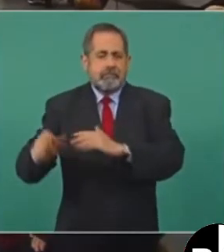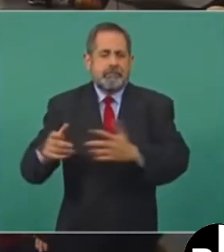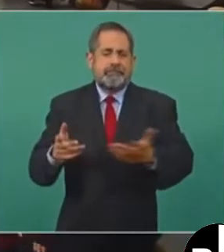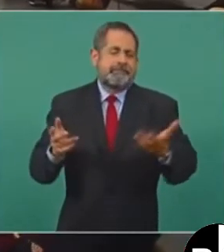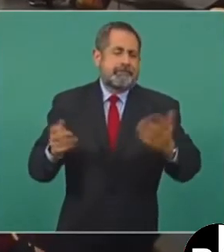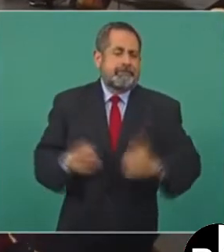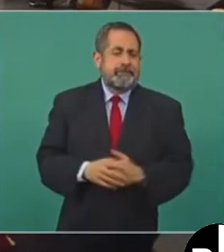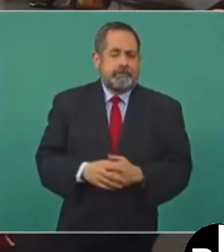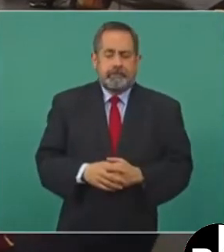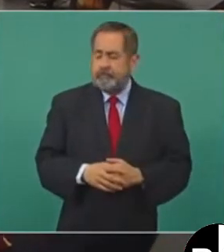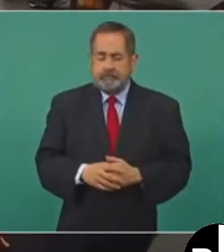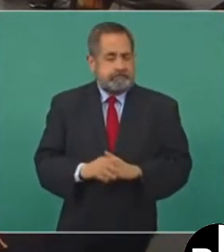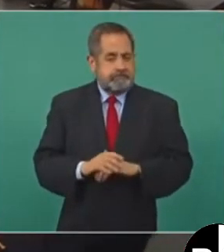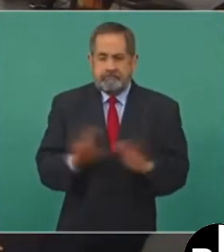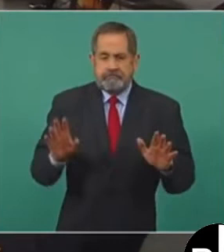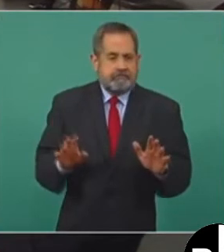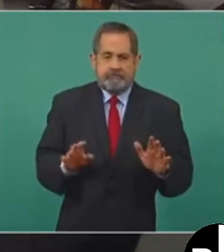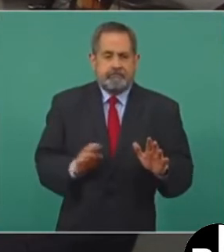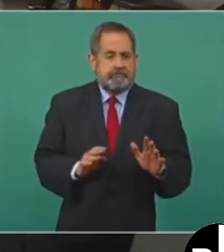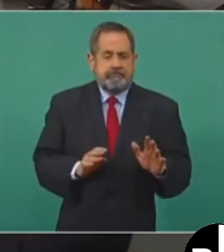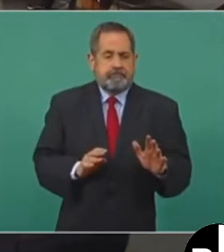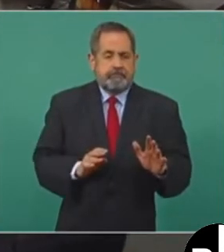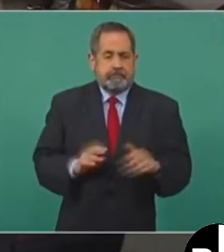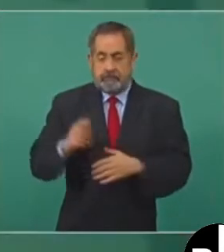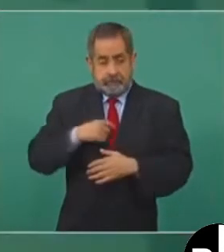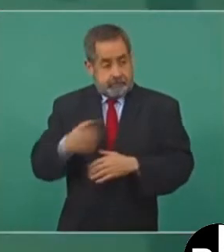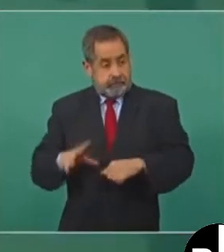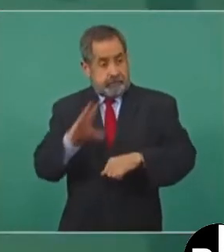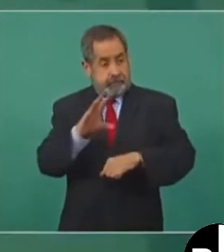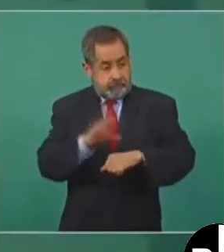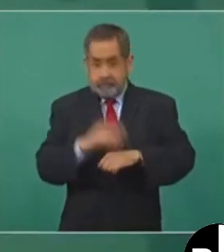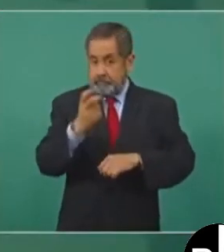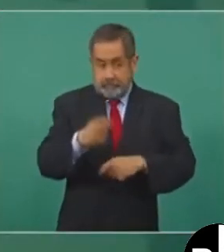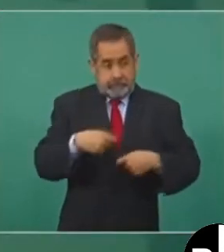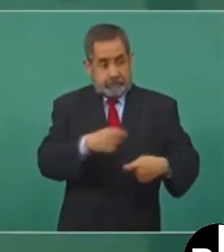Pero ya nosotros no permitimos eso